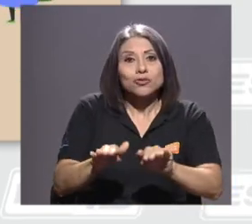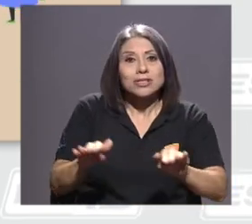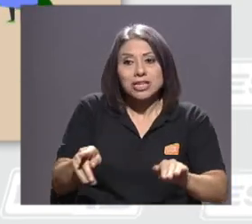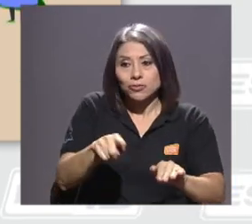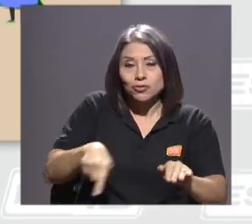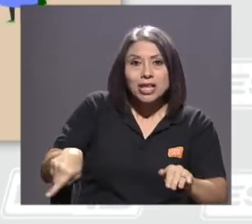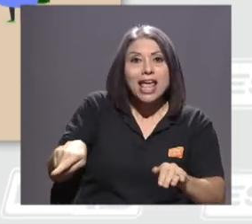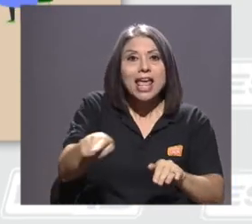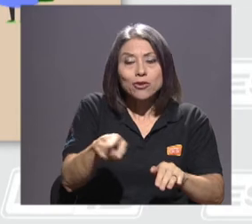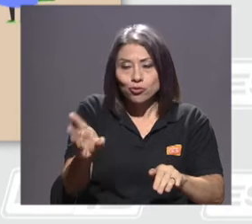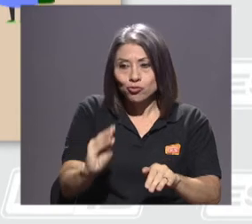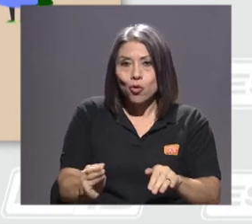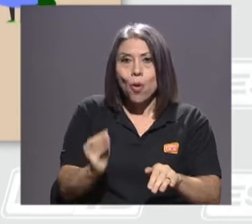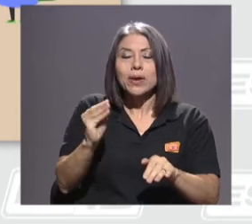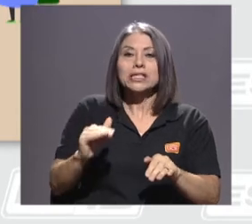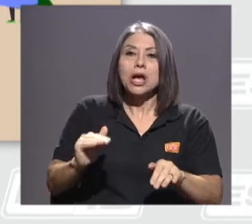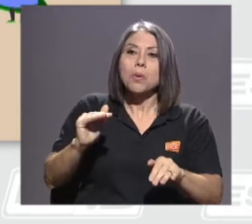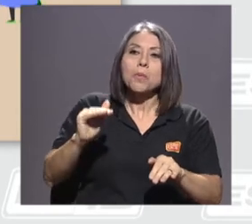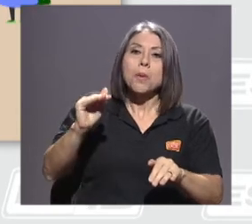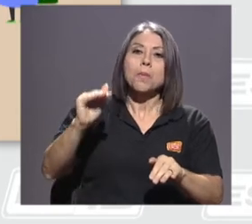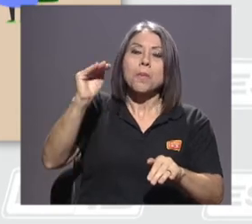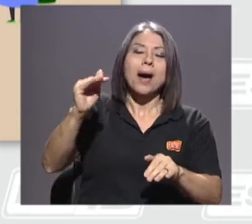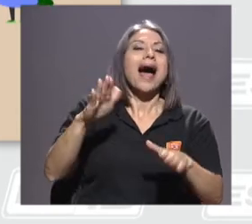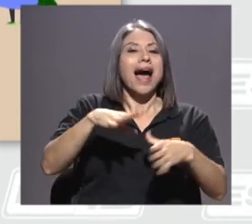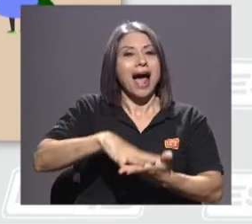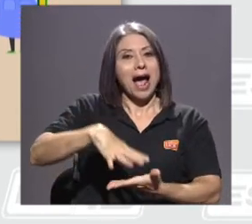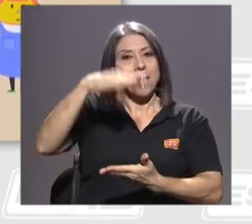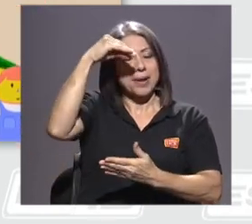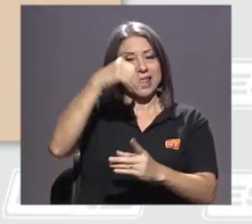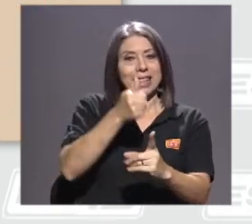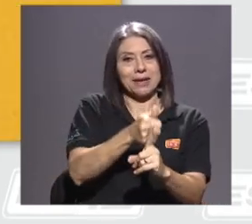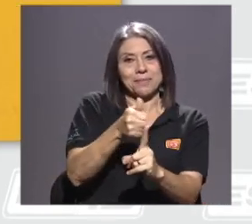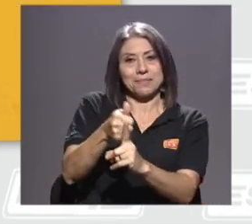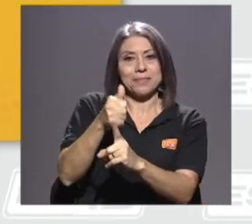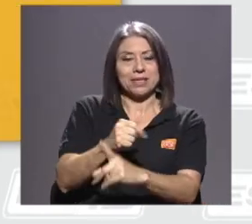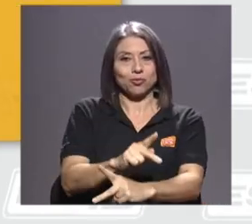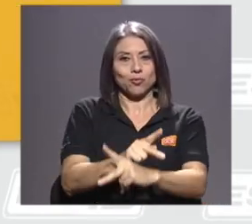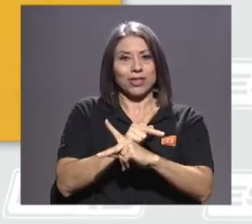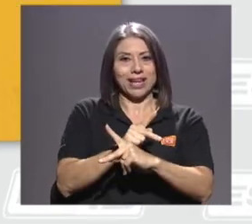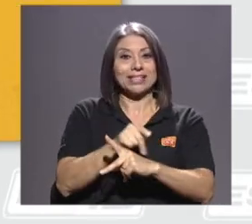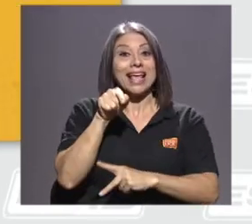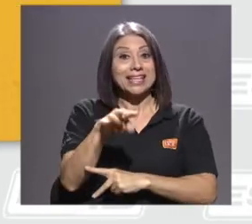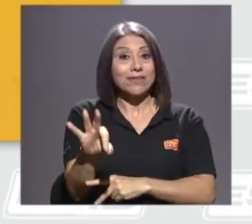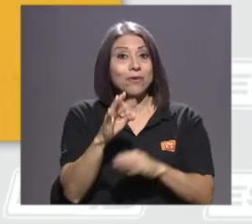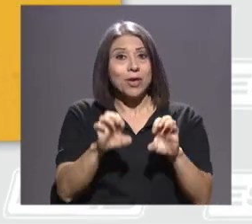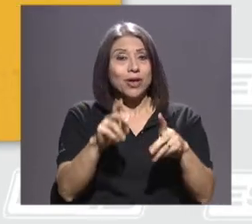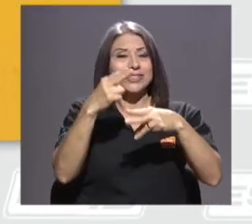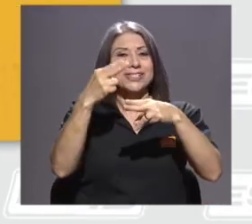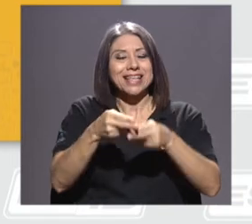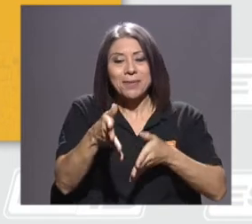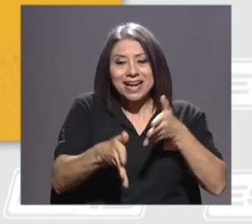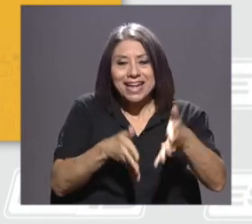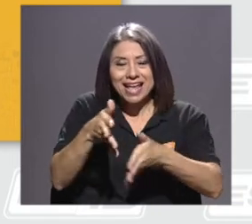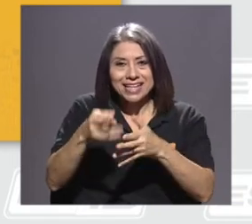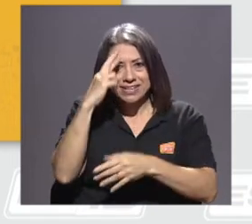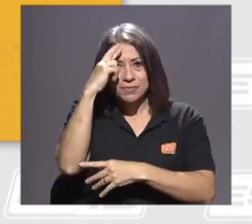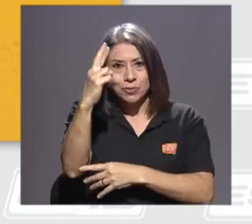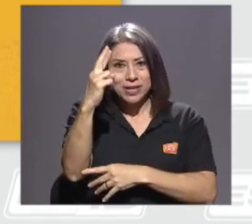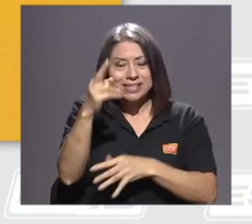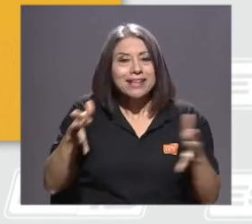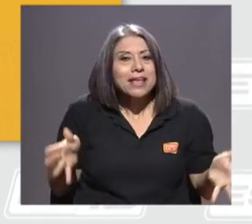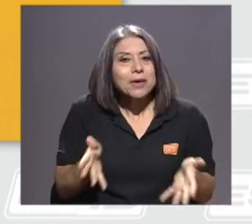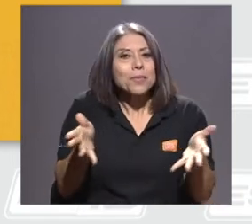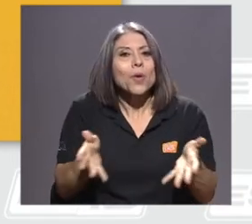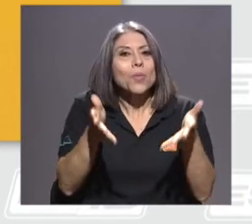que, conforme vayan creciendo, aprendan a protegerse por sí mismas. Este estilo de educación se llama crianza respetuosa y